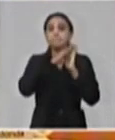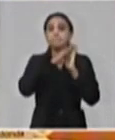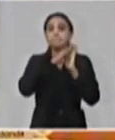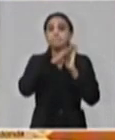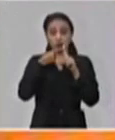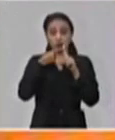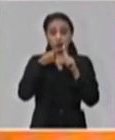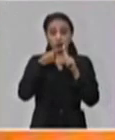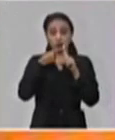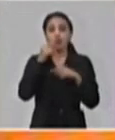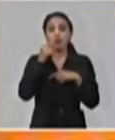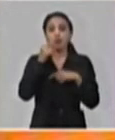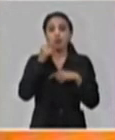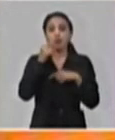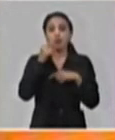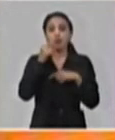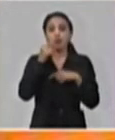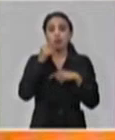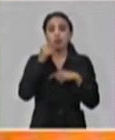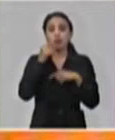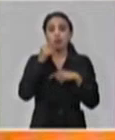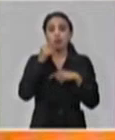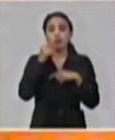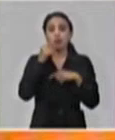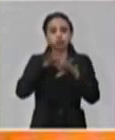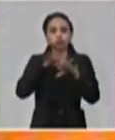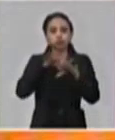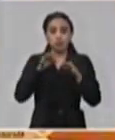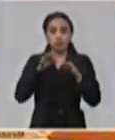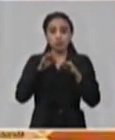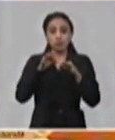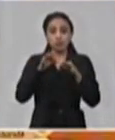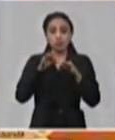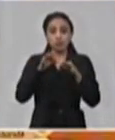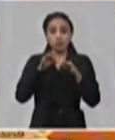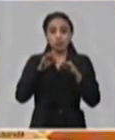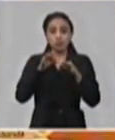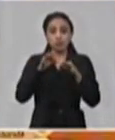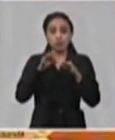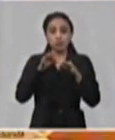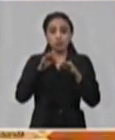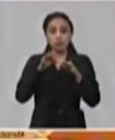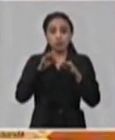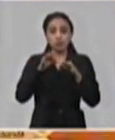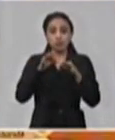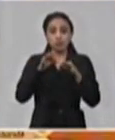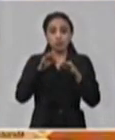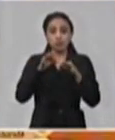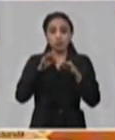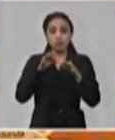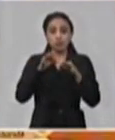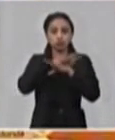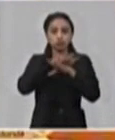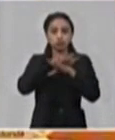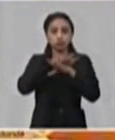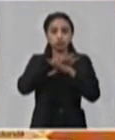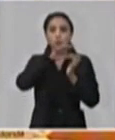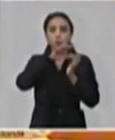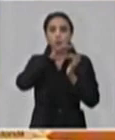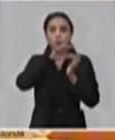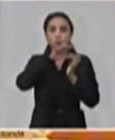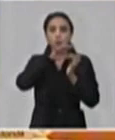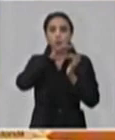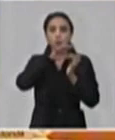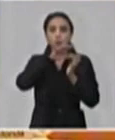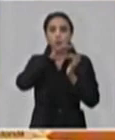para evitar que se propagara por el propio China y se propagara mucho más por el mundo. Incluso,